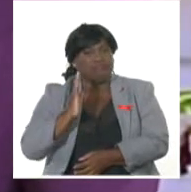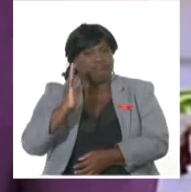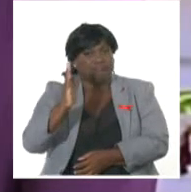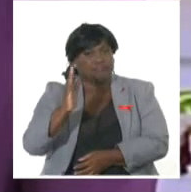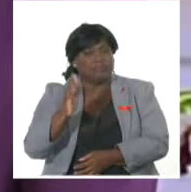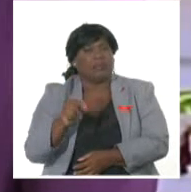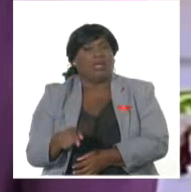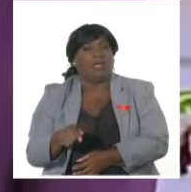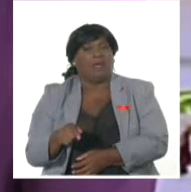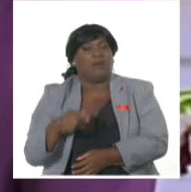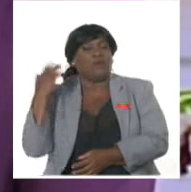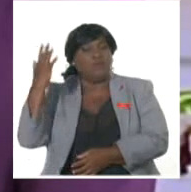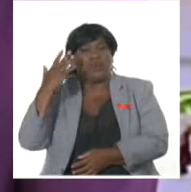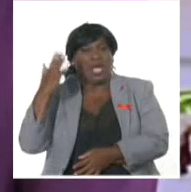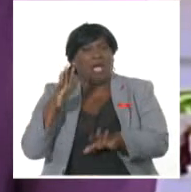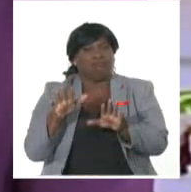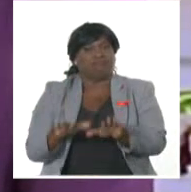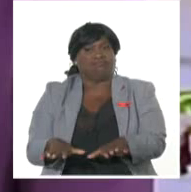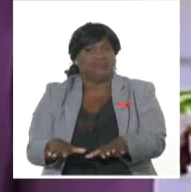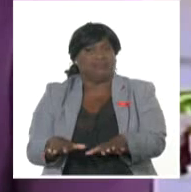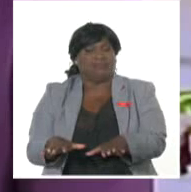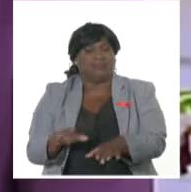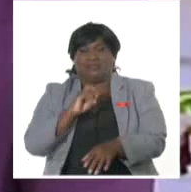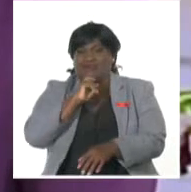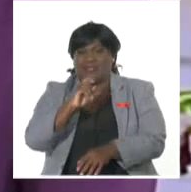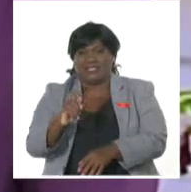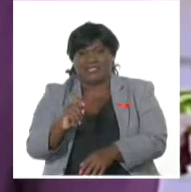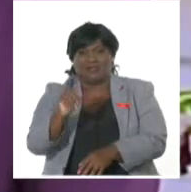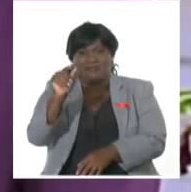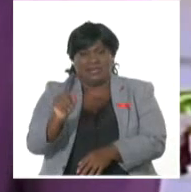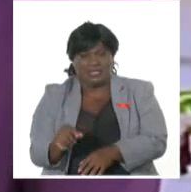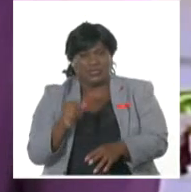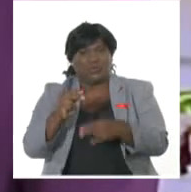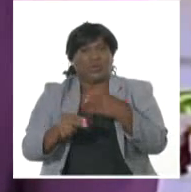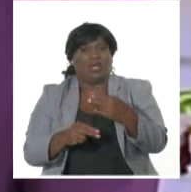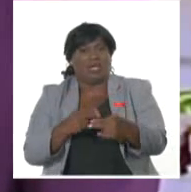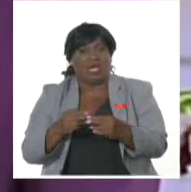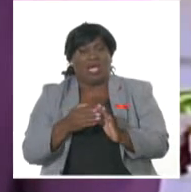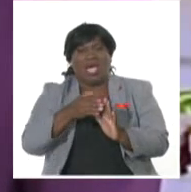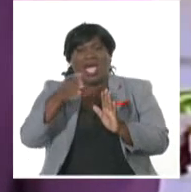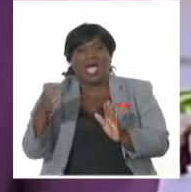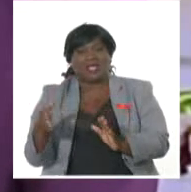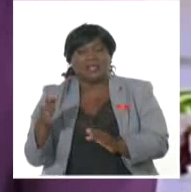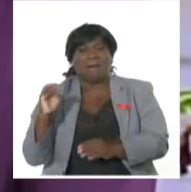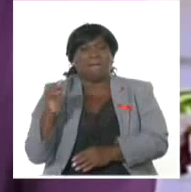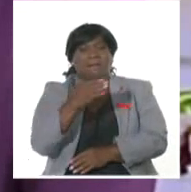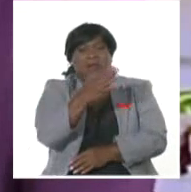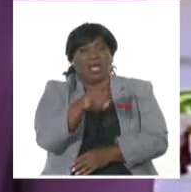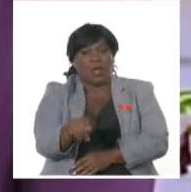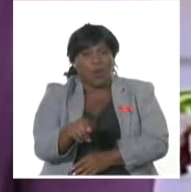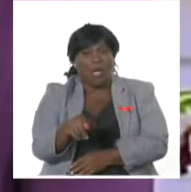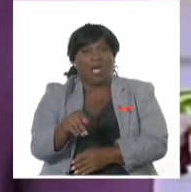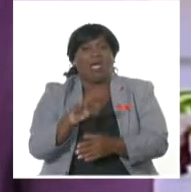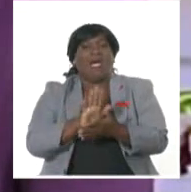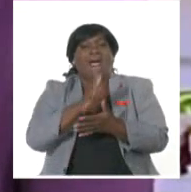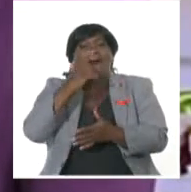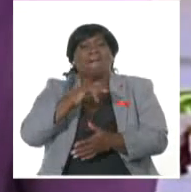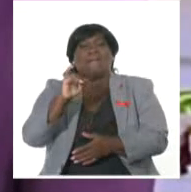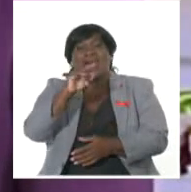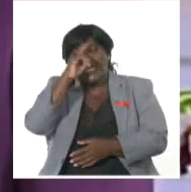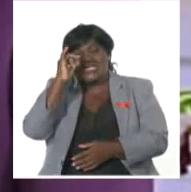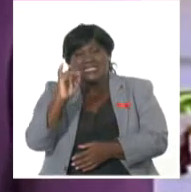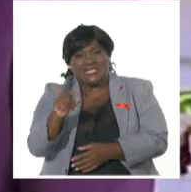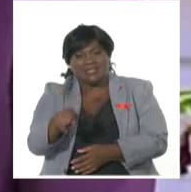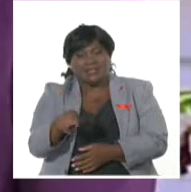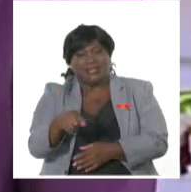pero el huracán Oscar lo impidió. Los que lo harán hasta el municipio de Baracoa y Maicí lo estarán